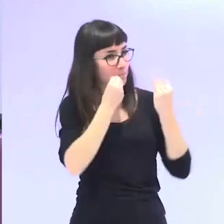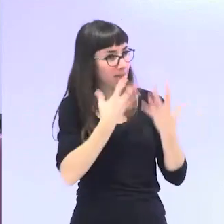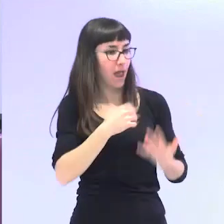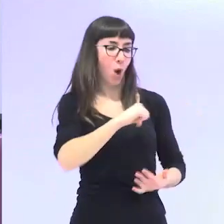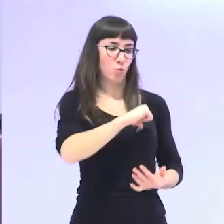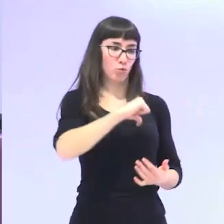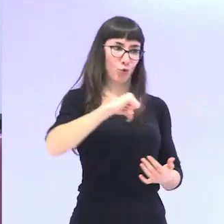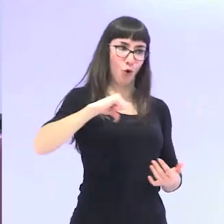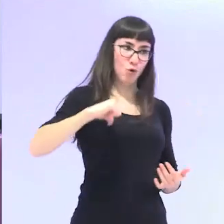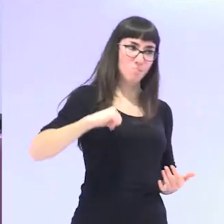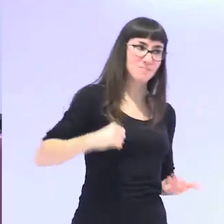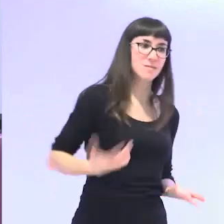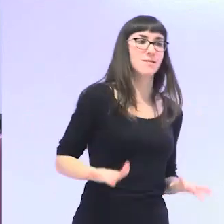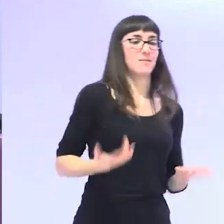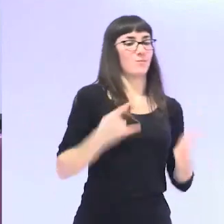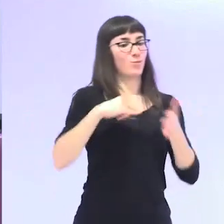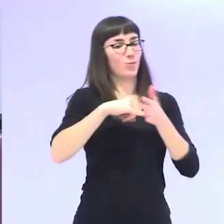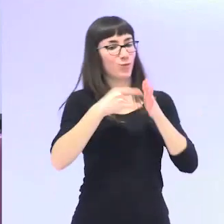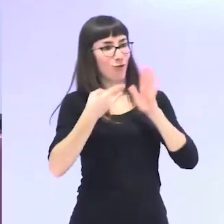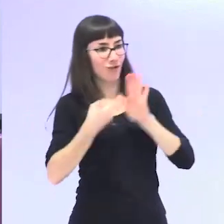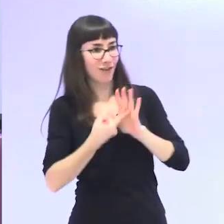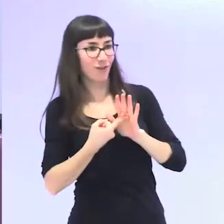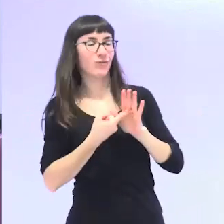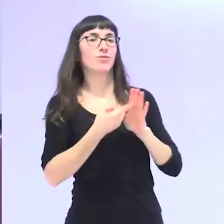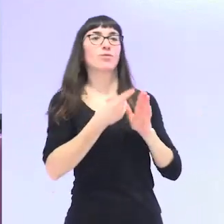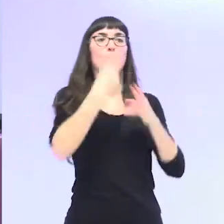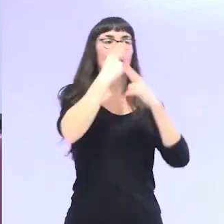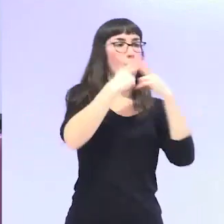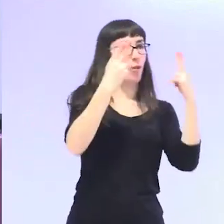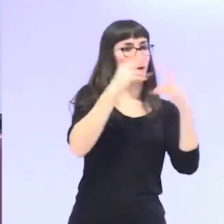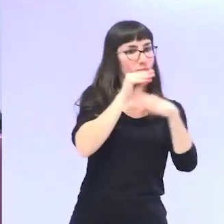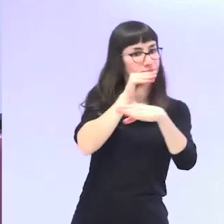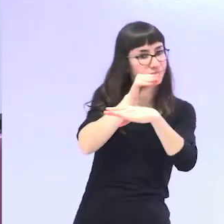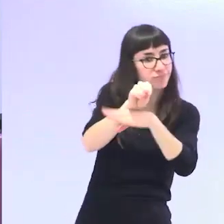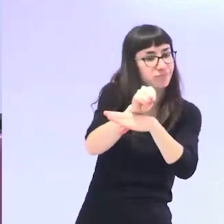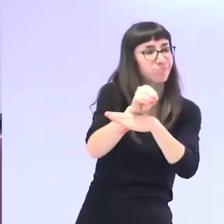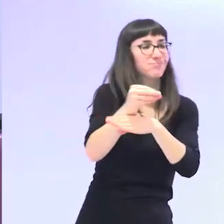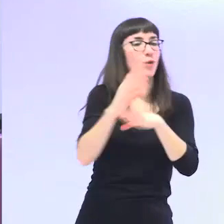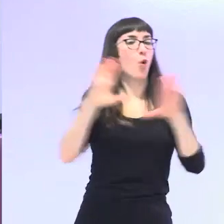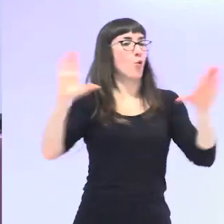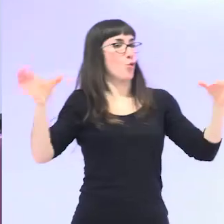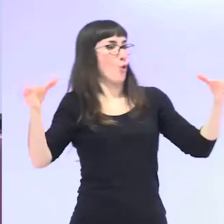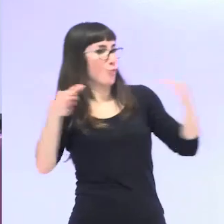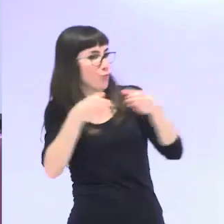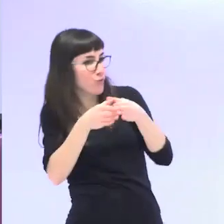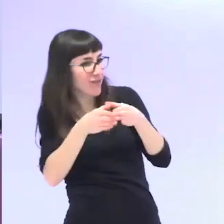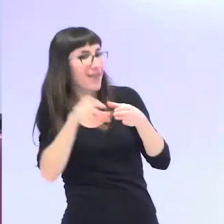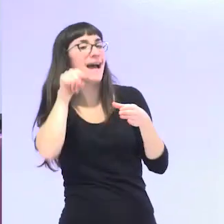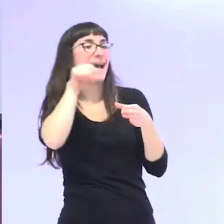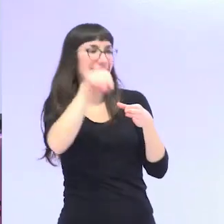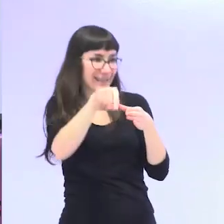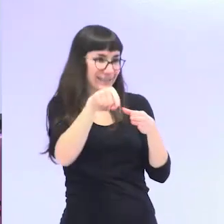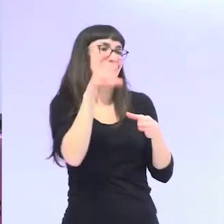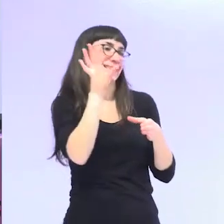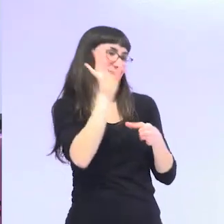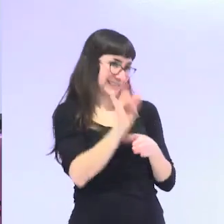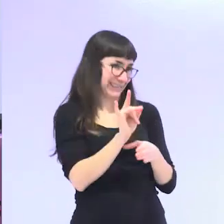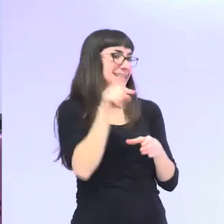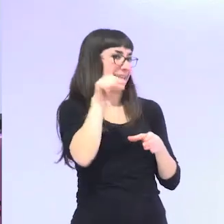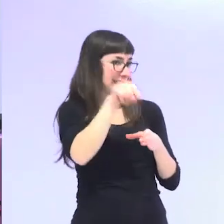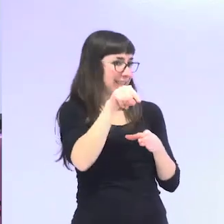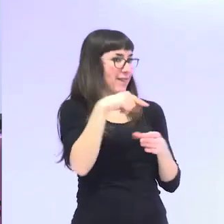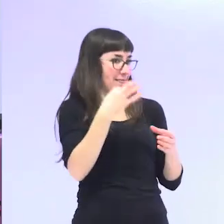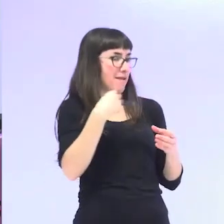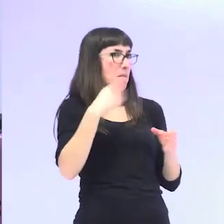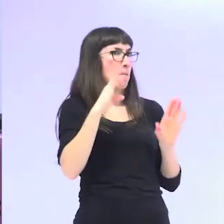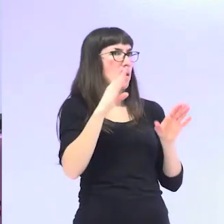proyecto vital con recursos personales y públicos con una vida comunitaria eso es lo que tenemos que plantearnos no que el envejecimiento